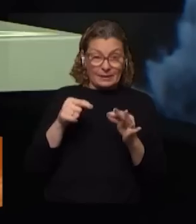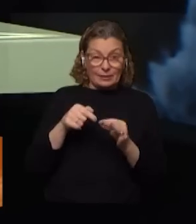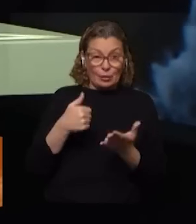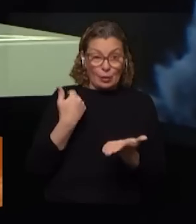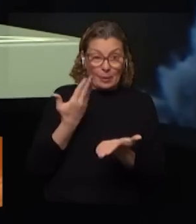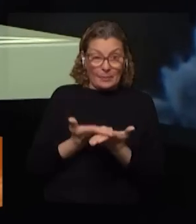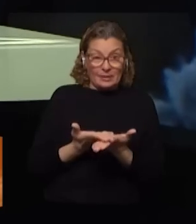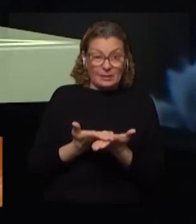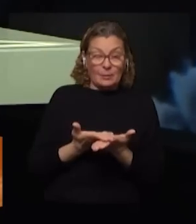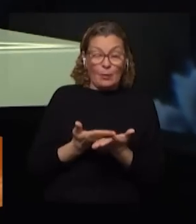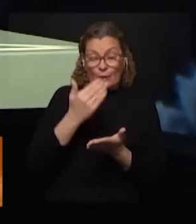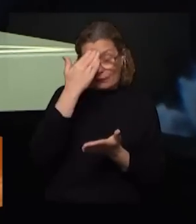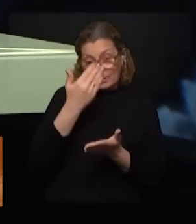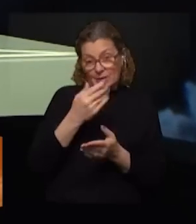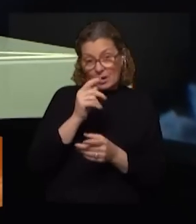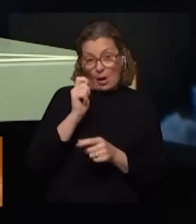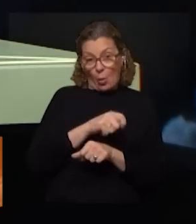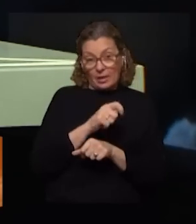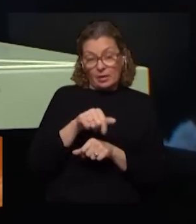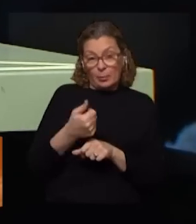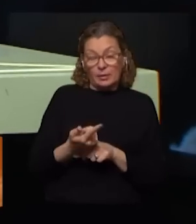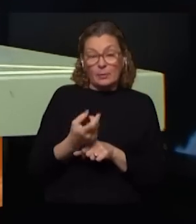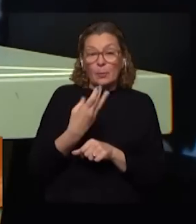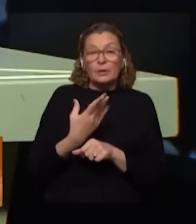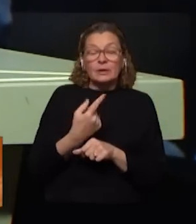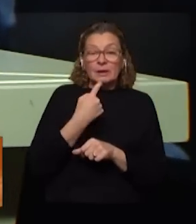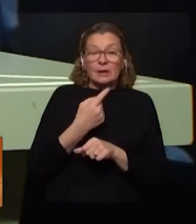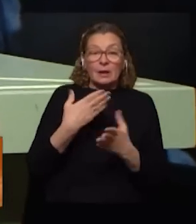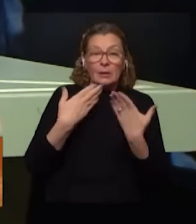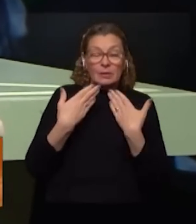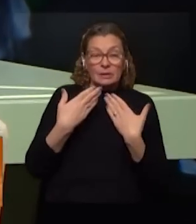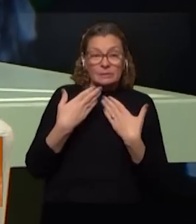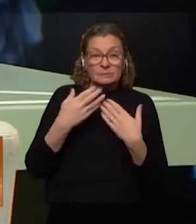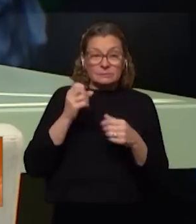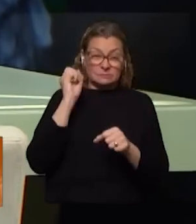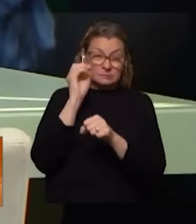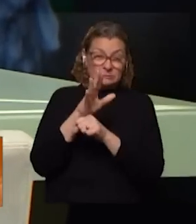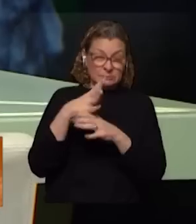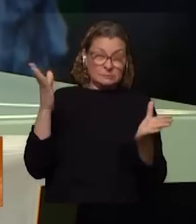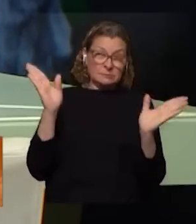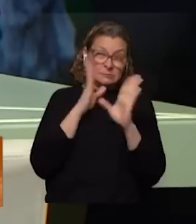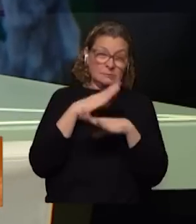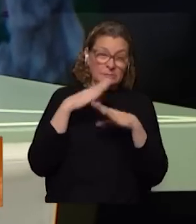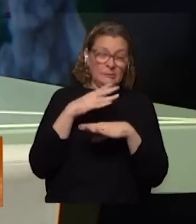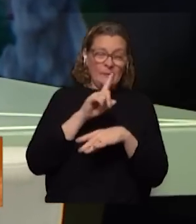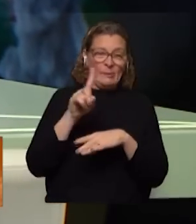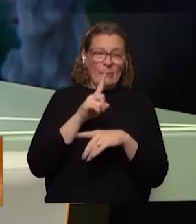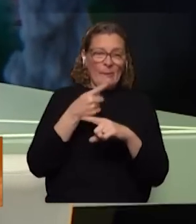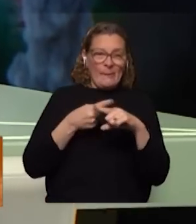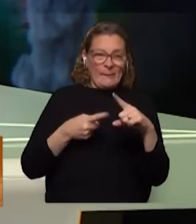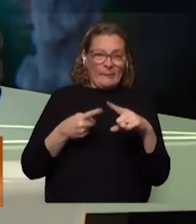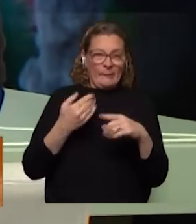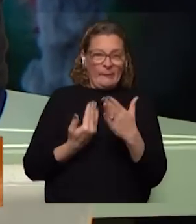presentaremos frente al juez, porque si hablamos del artefacto de humo, es un hecho que ocurre 11 y media de la mañana,